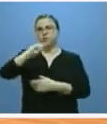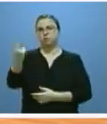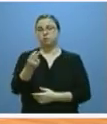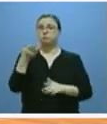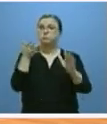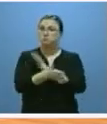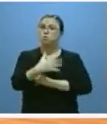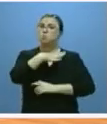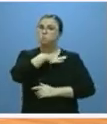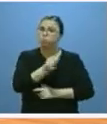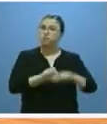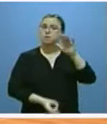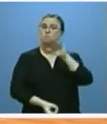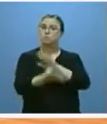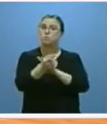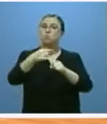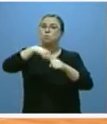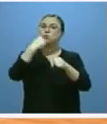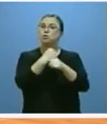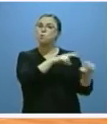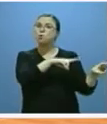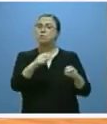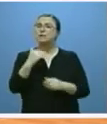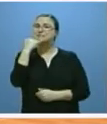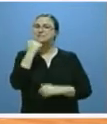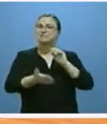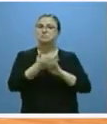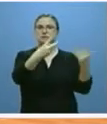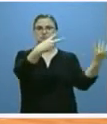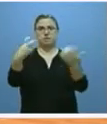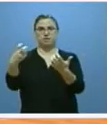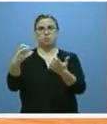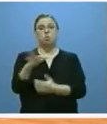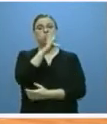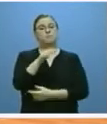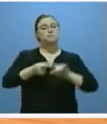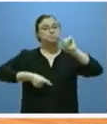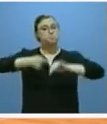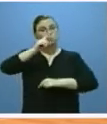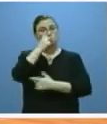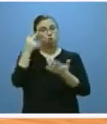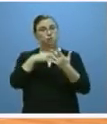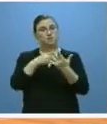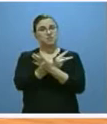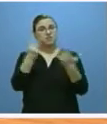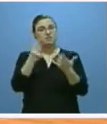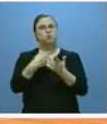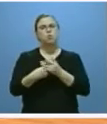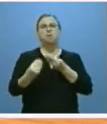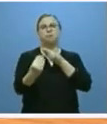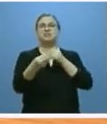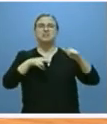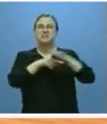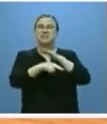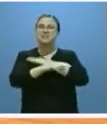de cerca de 700 nuevos puestos de trabajo. Además, el presupuesto 2017 contiene recursos por casi 24